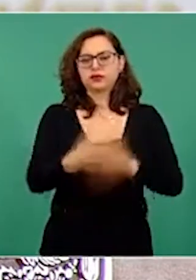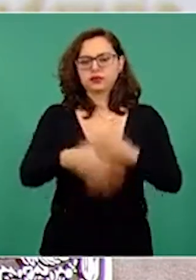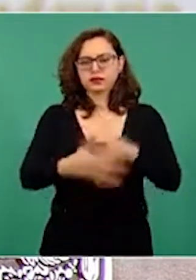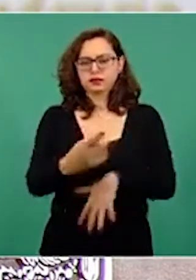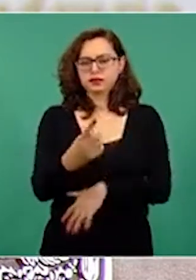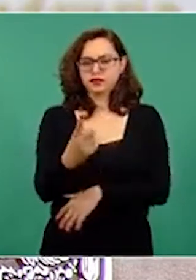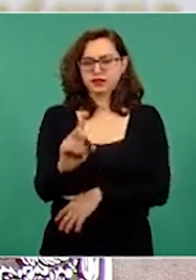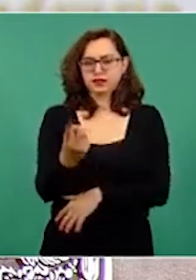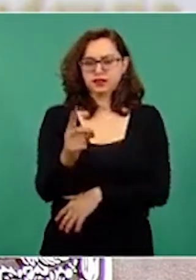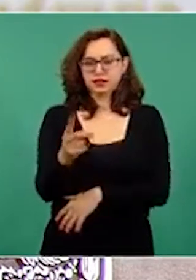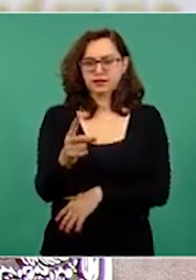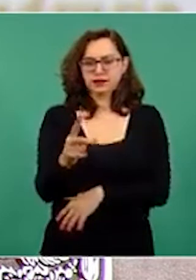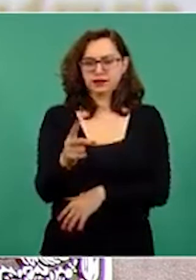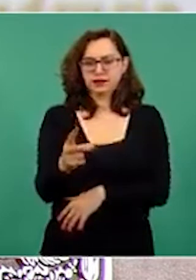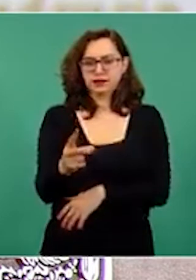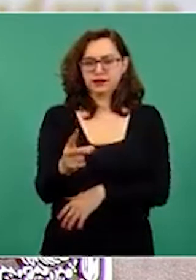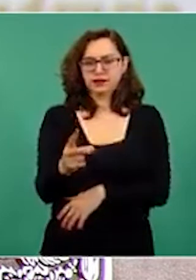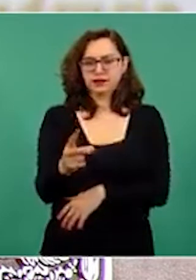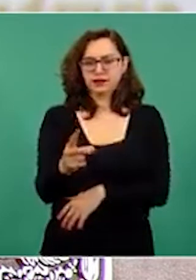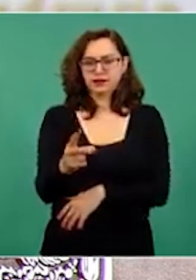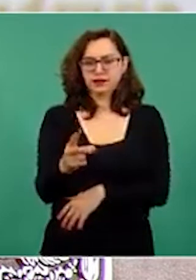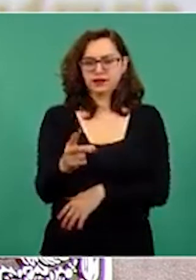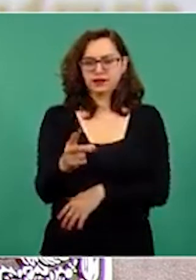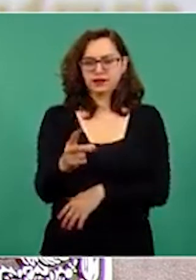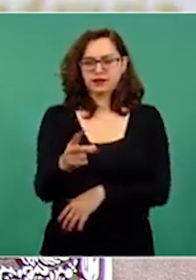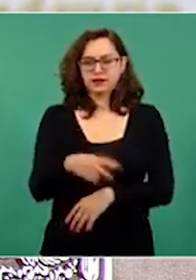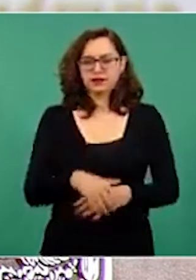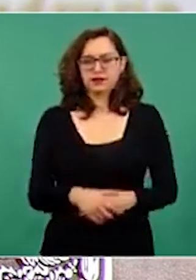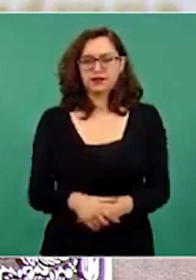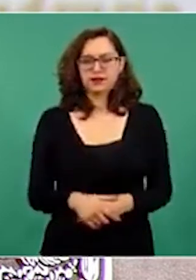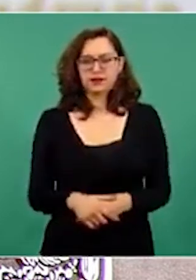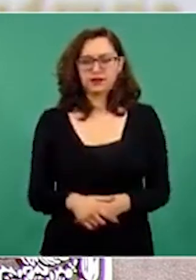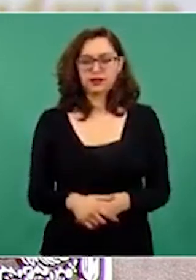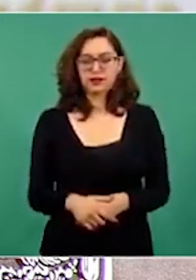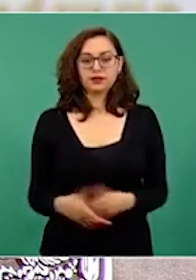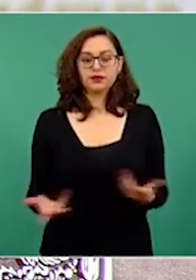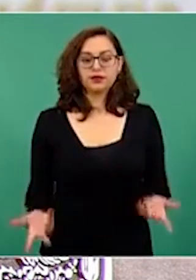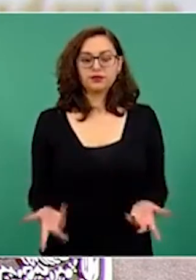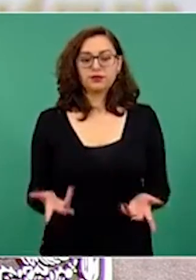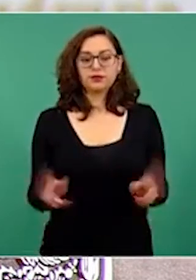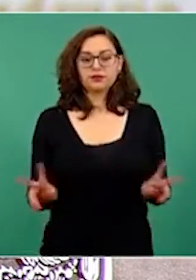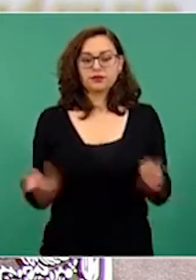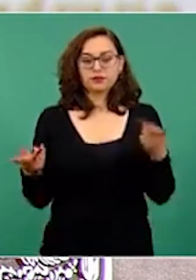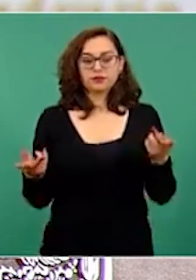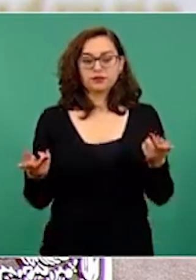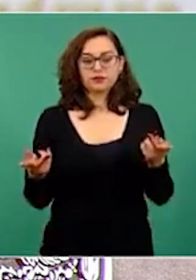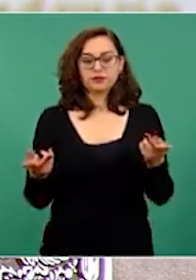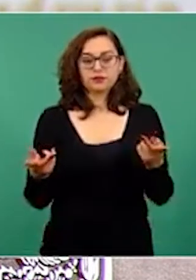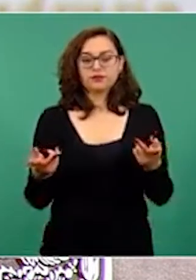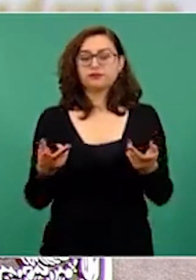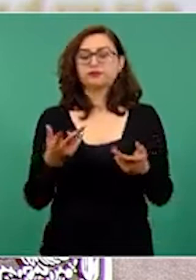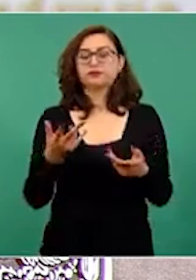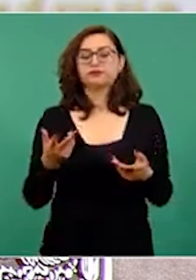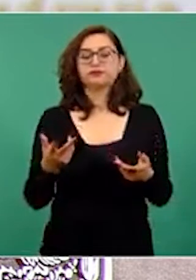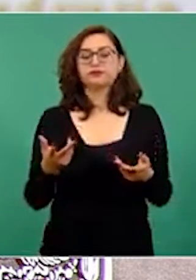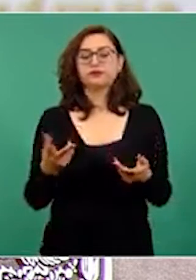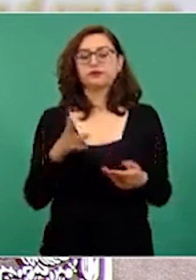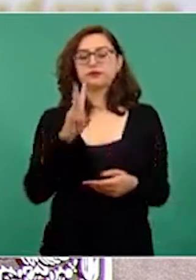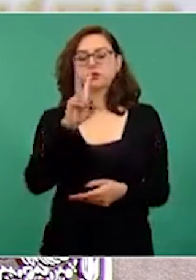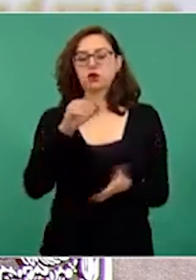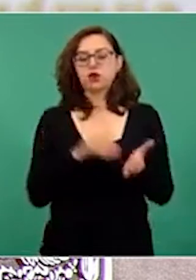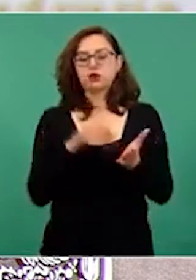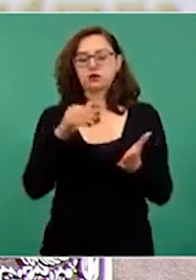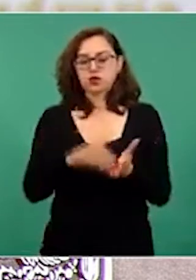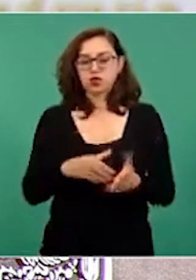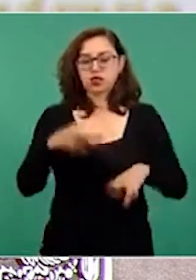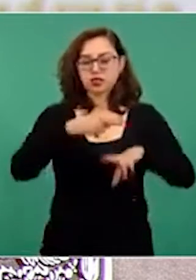Sigue, por favor. Bueno, se vendieron dos millones, se imprimieron dos millones de cachitos, de los